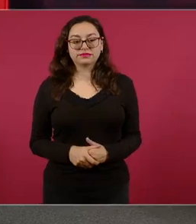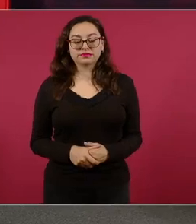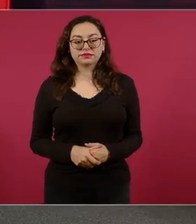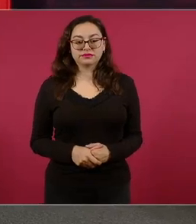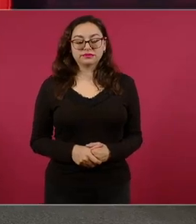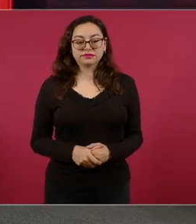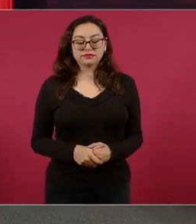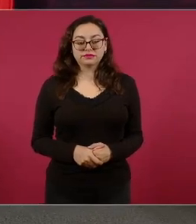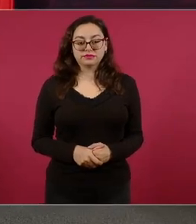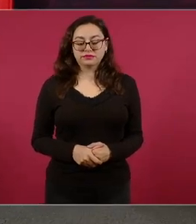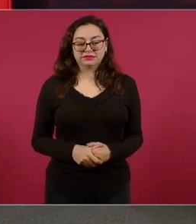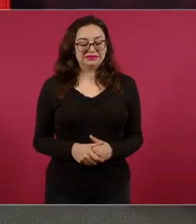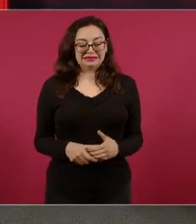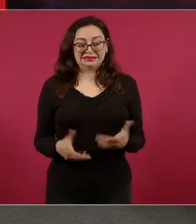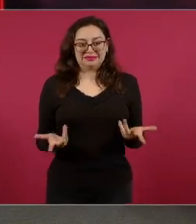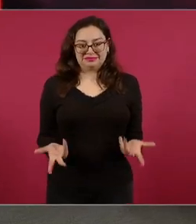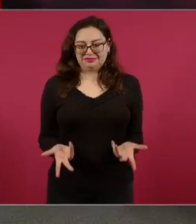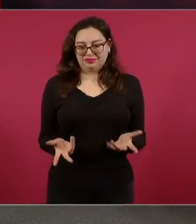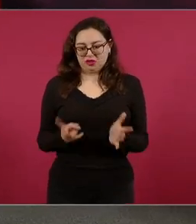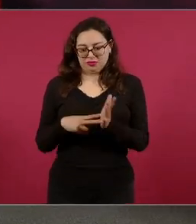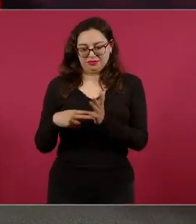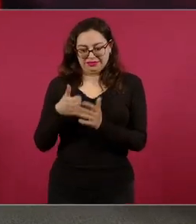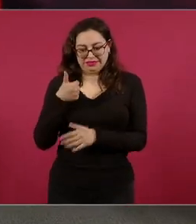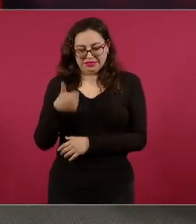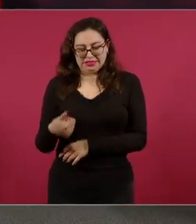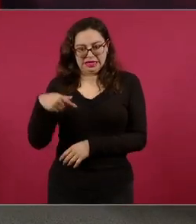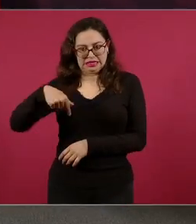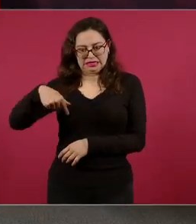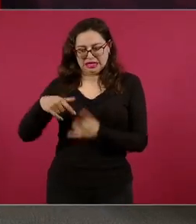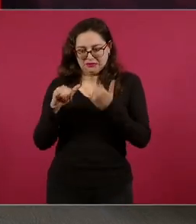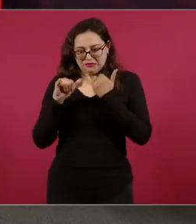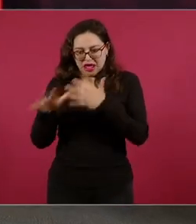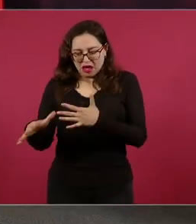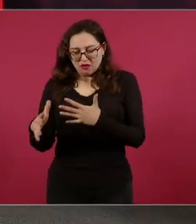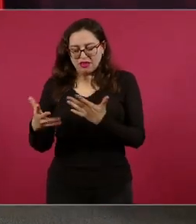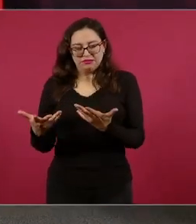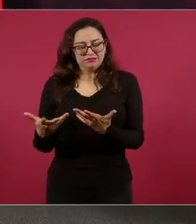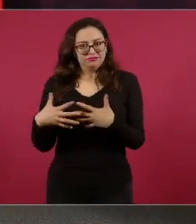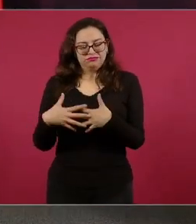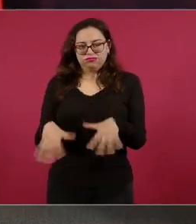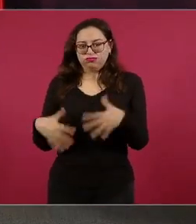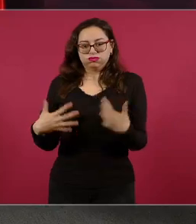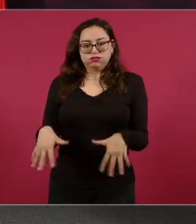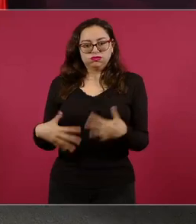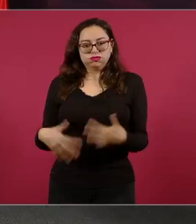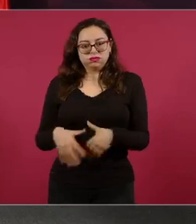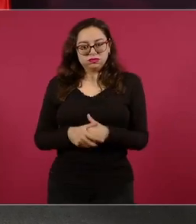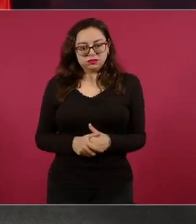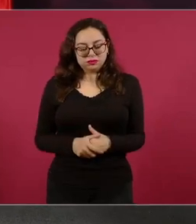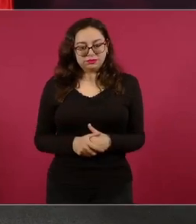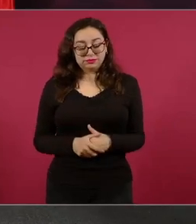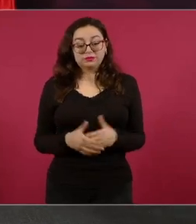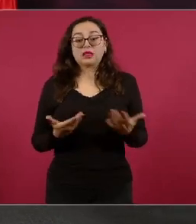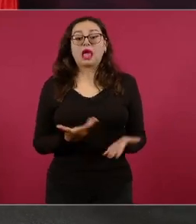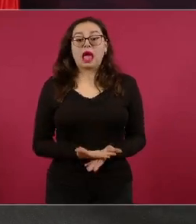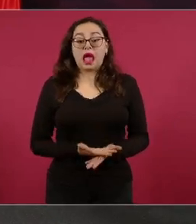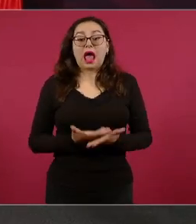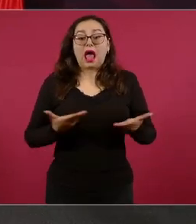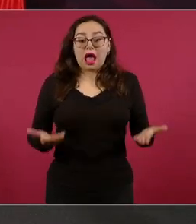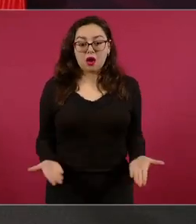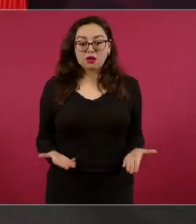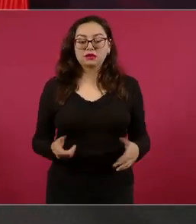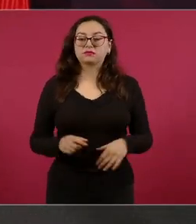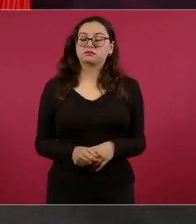pero un gran fraude. Entonces, nosotros en el caso de Venezuela lo que